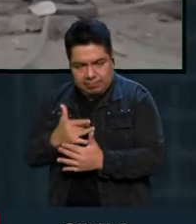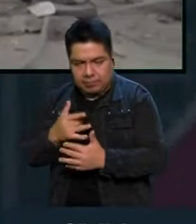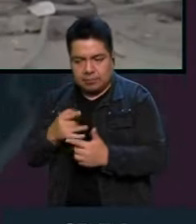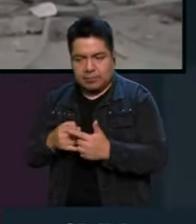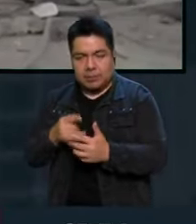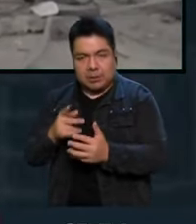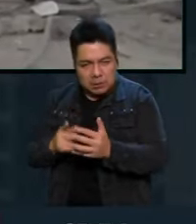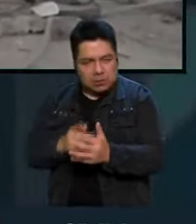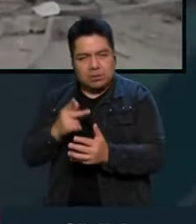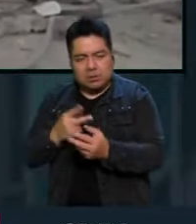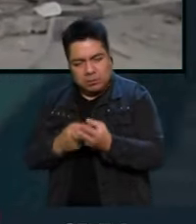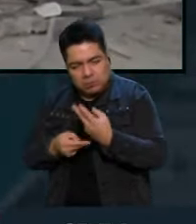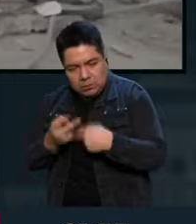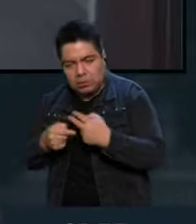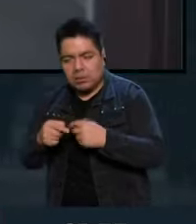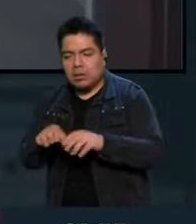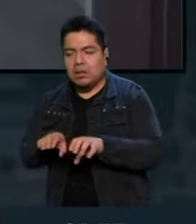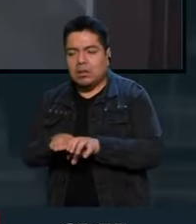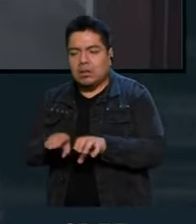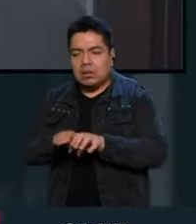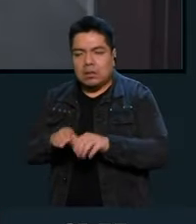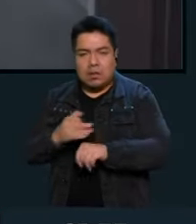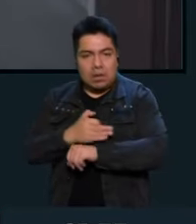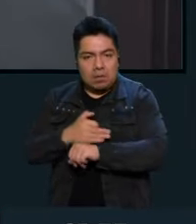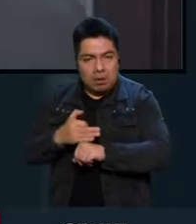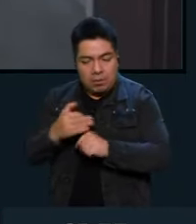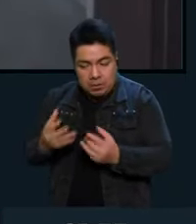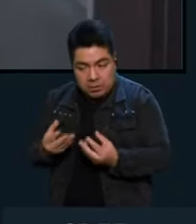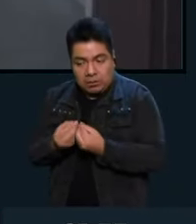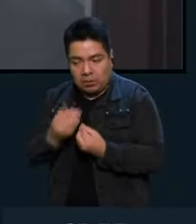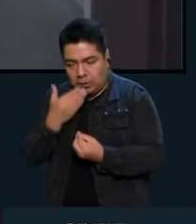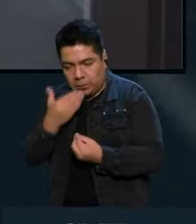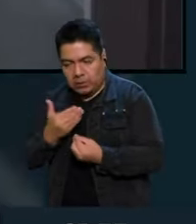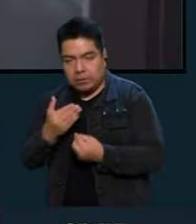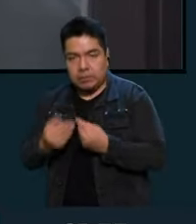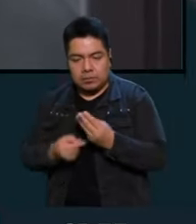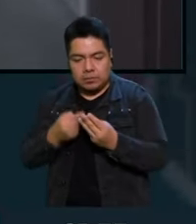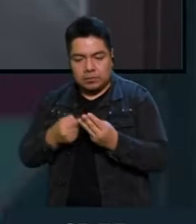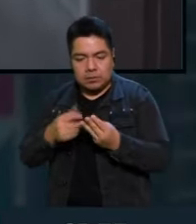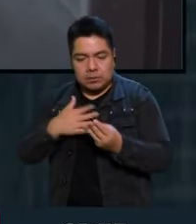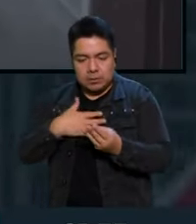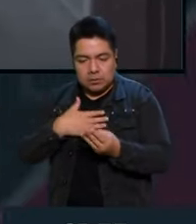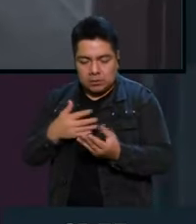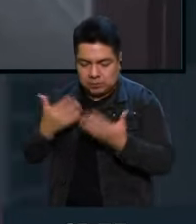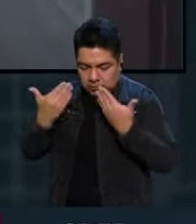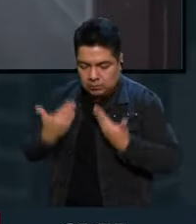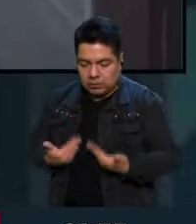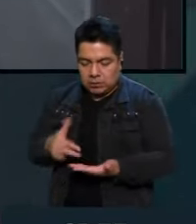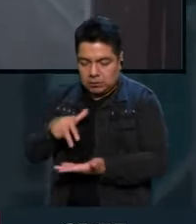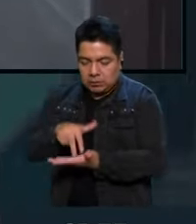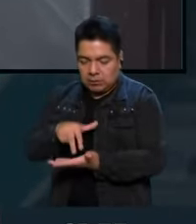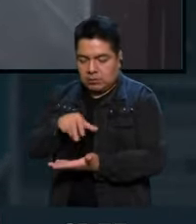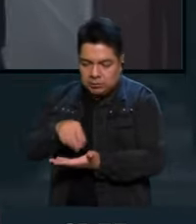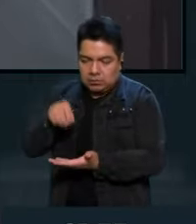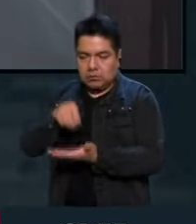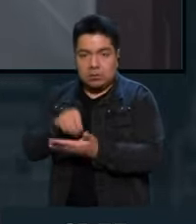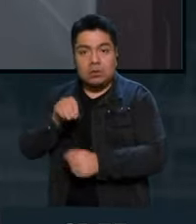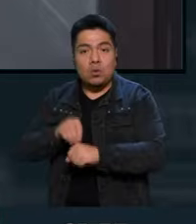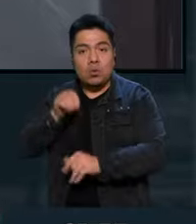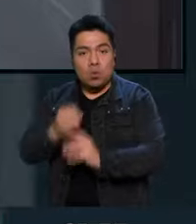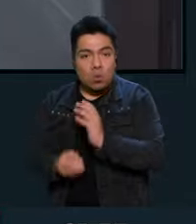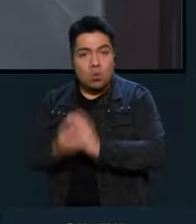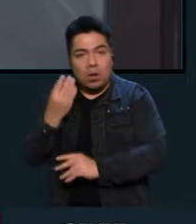volver a tener la capacidad de tener una familia, de reinventarte como persona o también